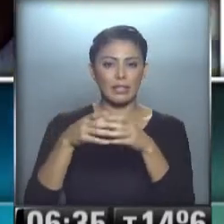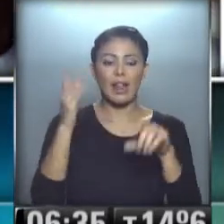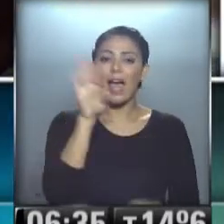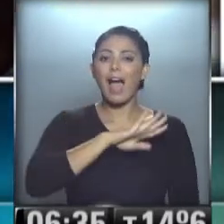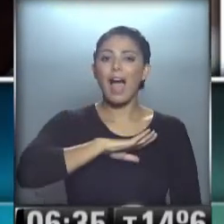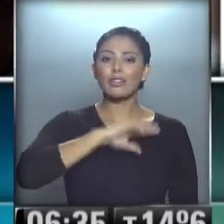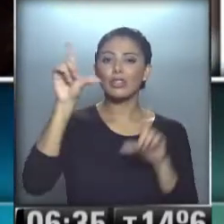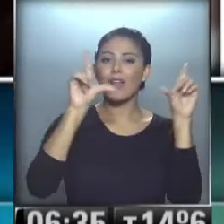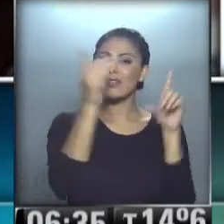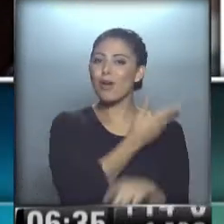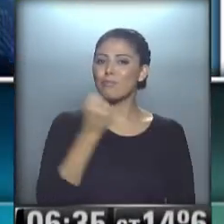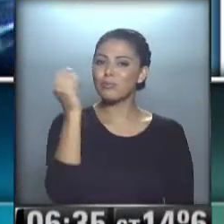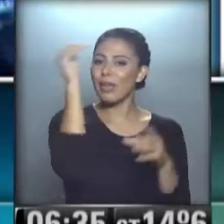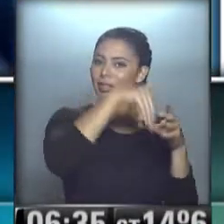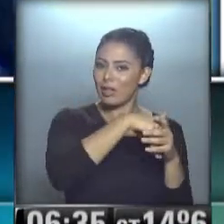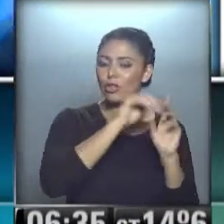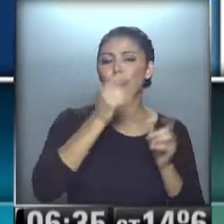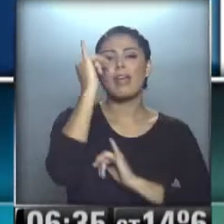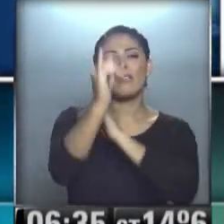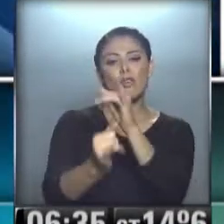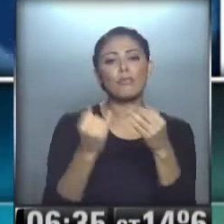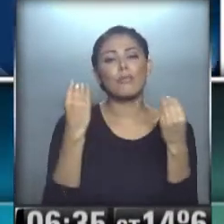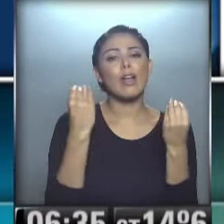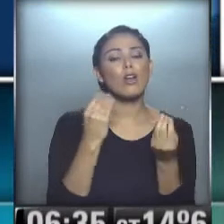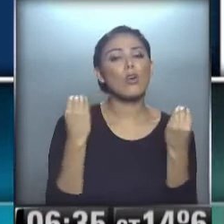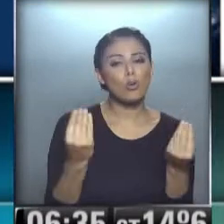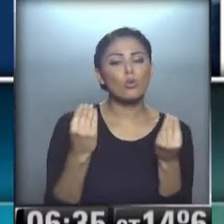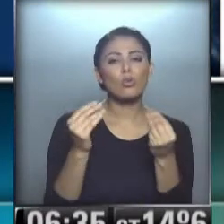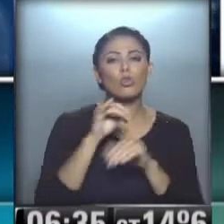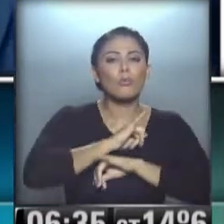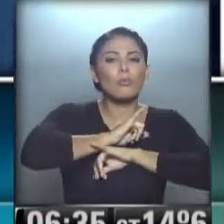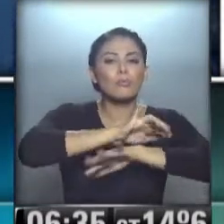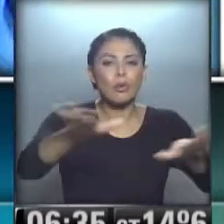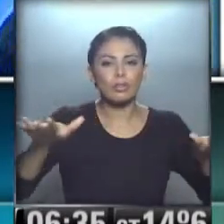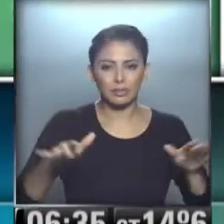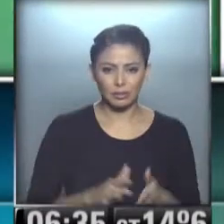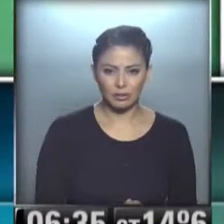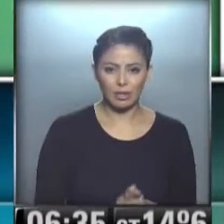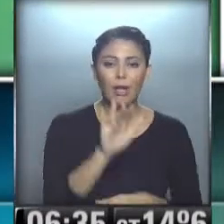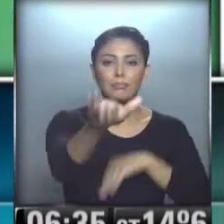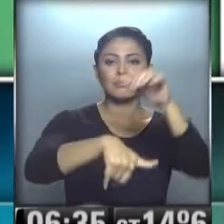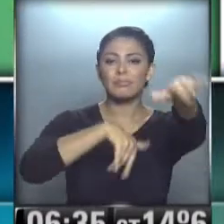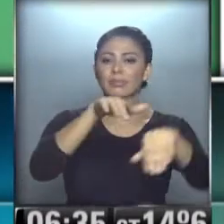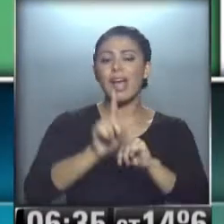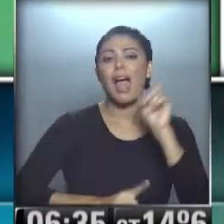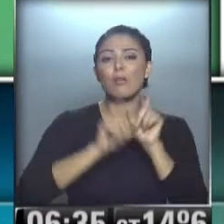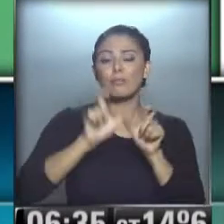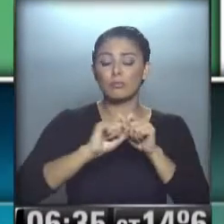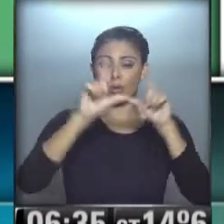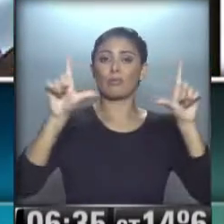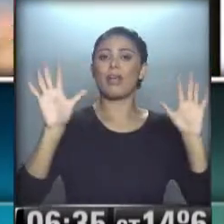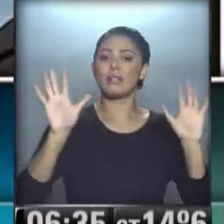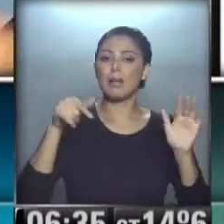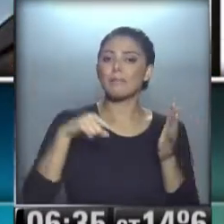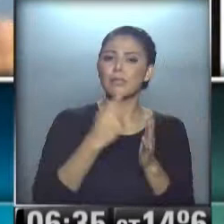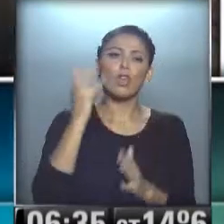pública... ...donde también se informaron detalles de la televisión... ...de la televisación del evento. Entre los convocados, hay algunas sorpresas... ...y no